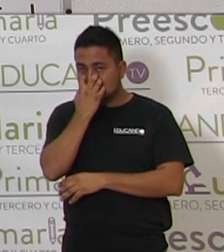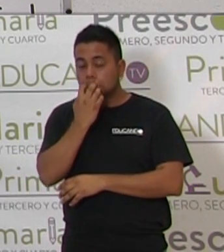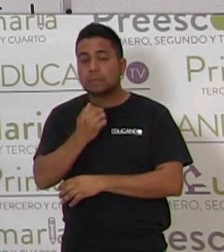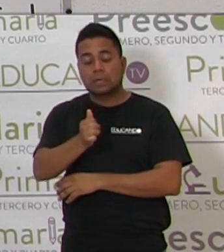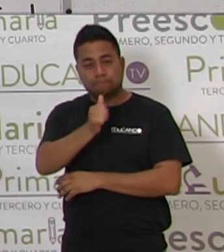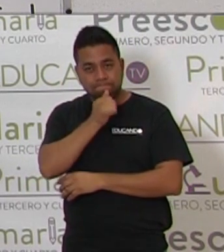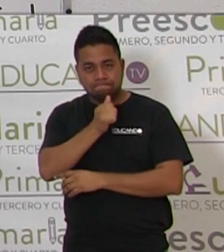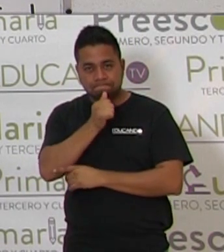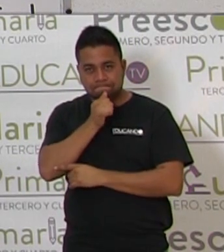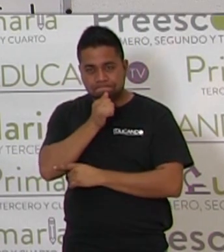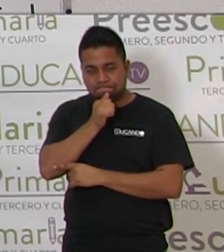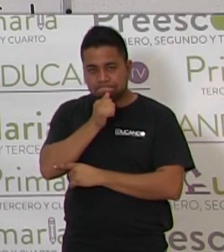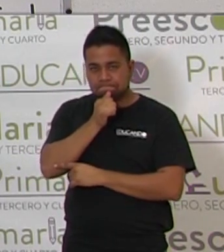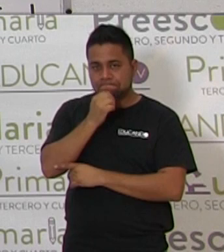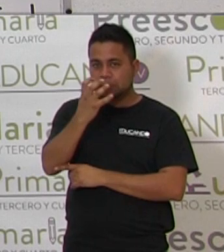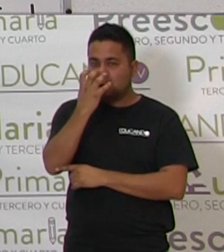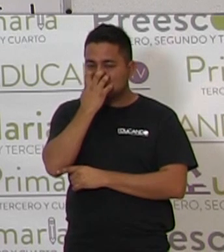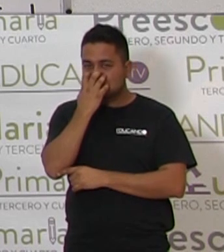Osos.